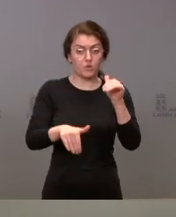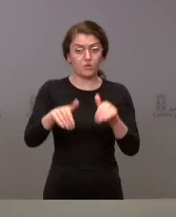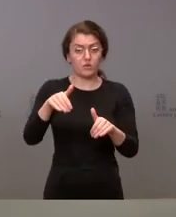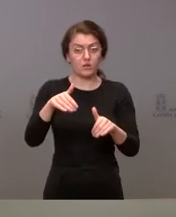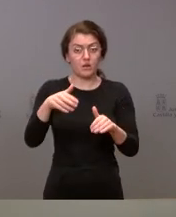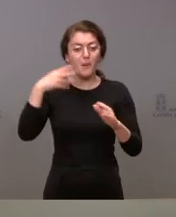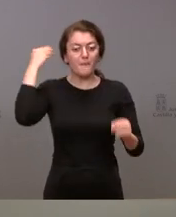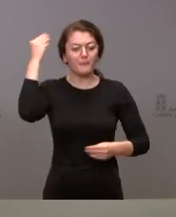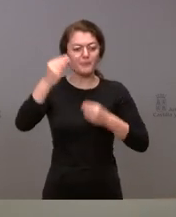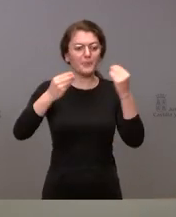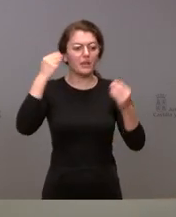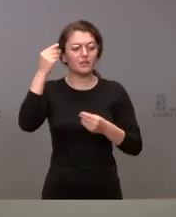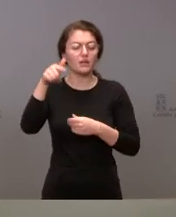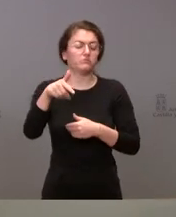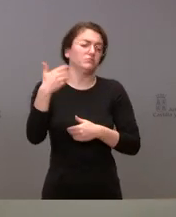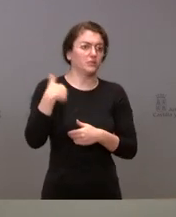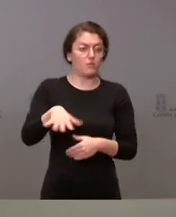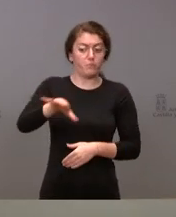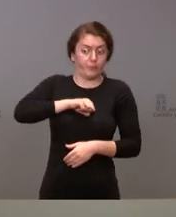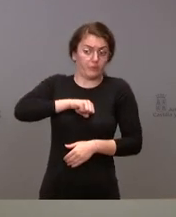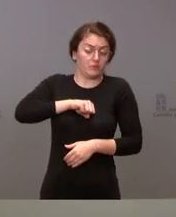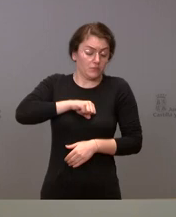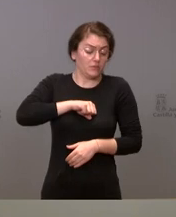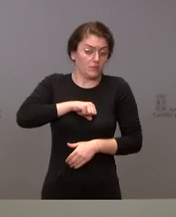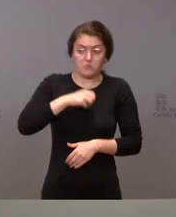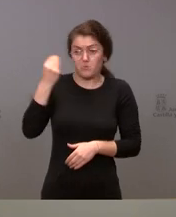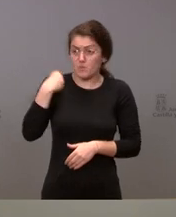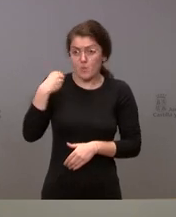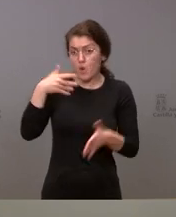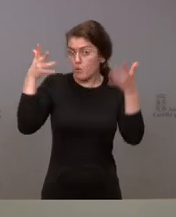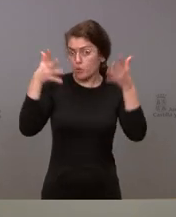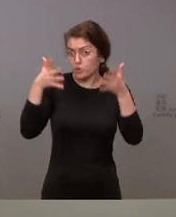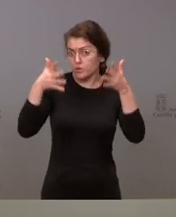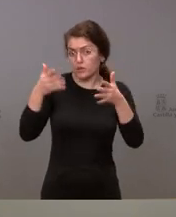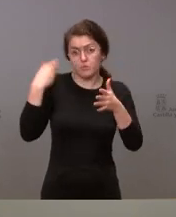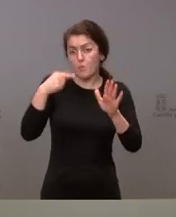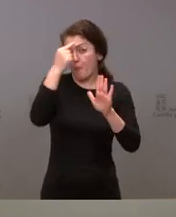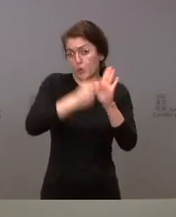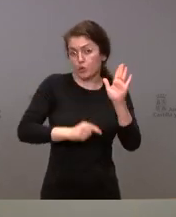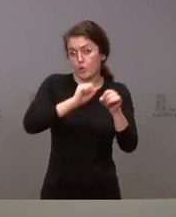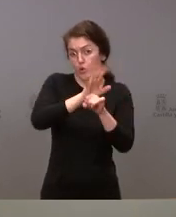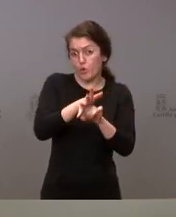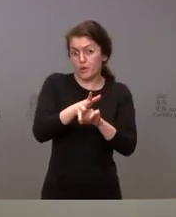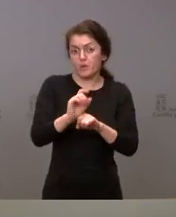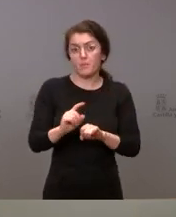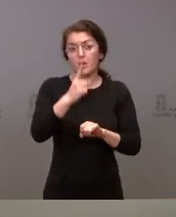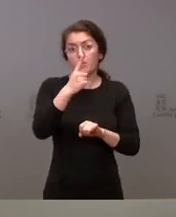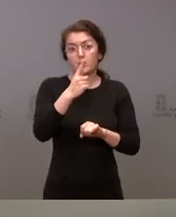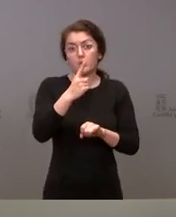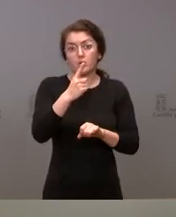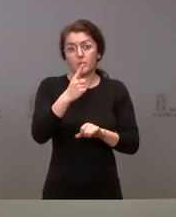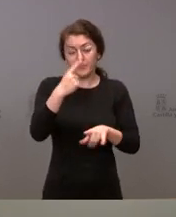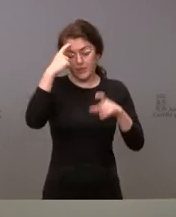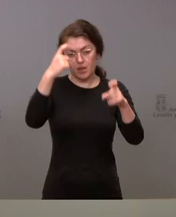contagiadas o así lo estén son las habituales que están en el protocolo COVID en primer lugar que las personas traten de llevar